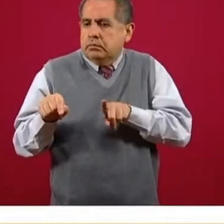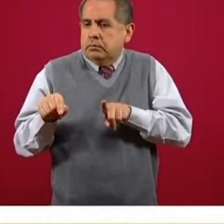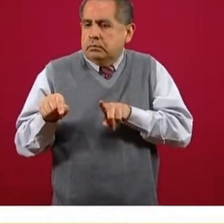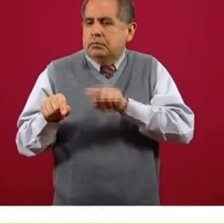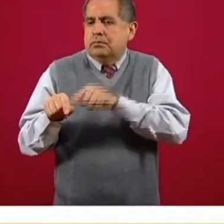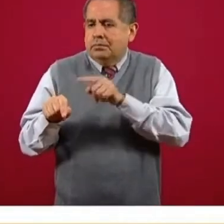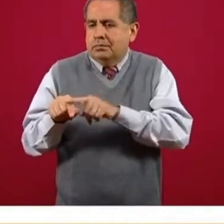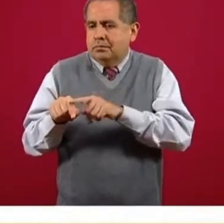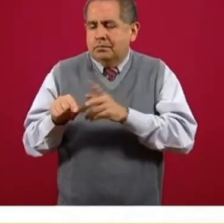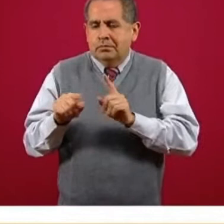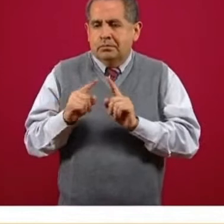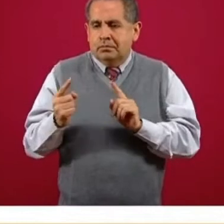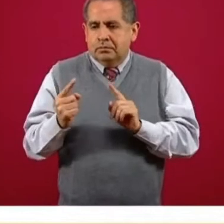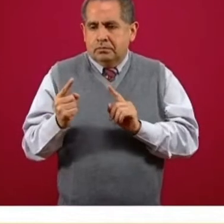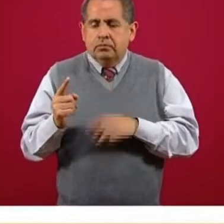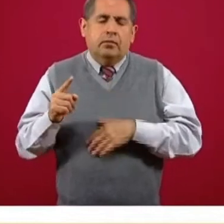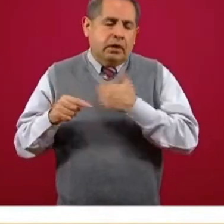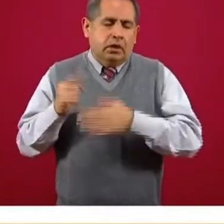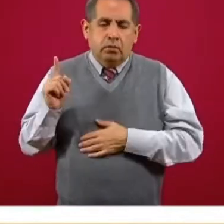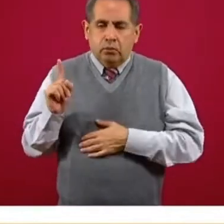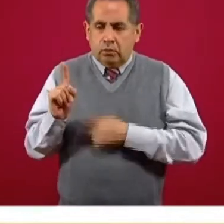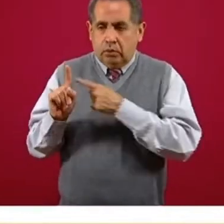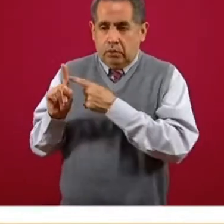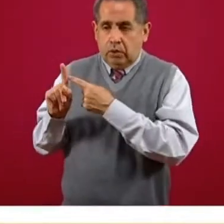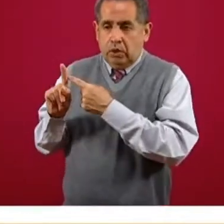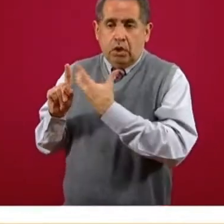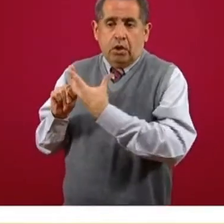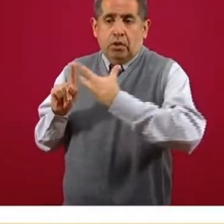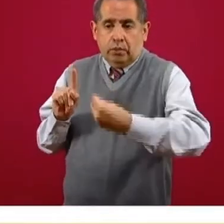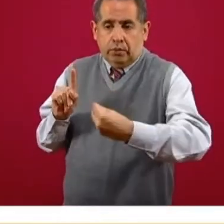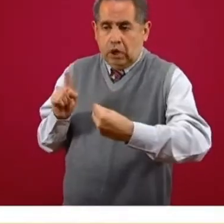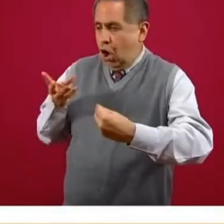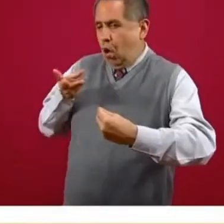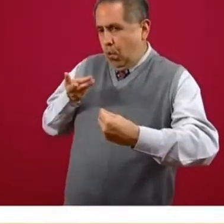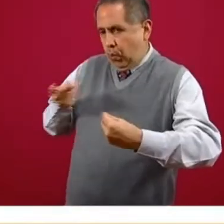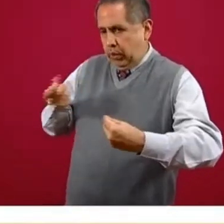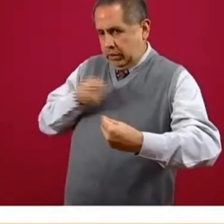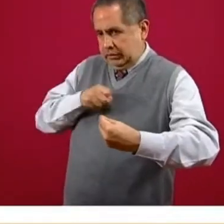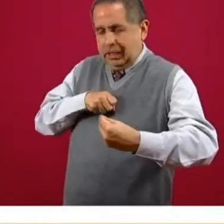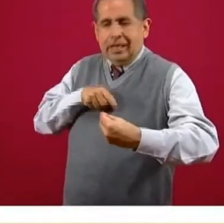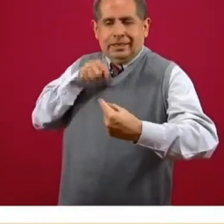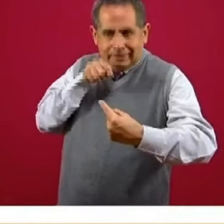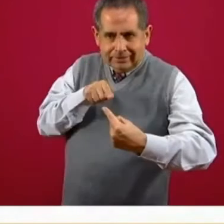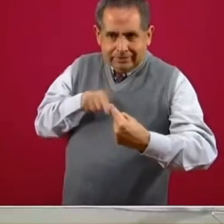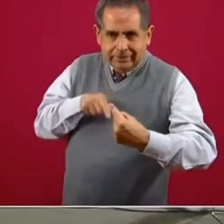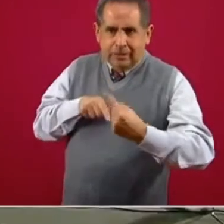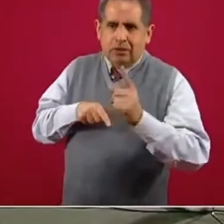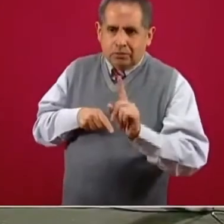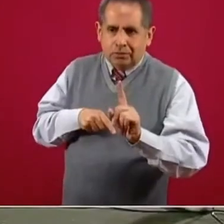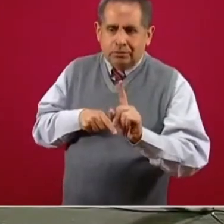uno. Si eso ocurre, la epidemia se va a mantener, no se va a acabar, pero tampoco va a aumentar.